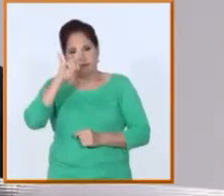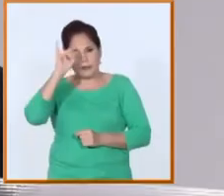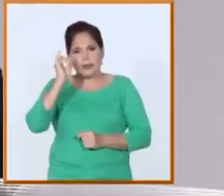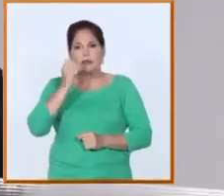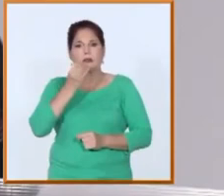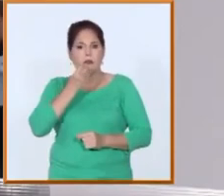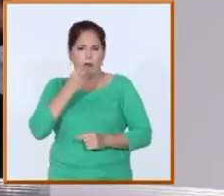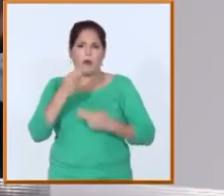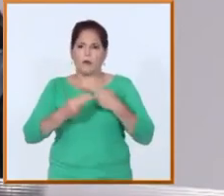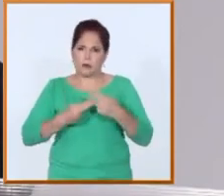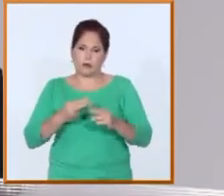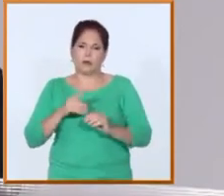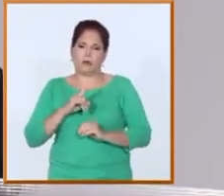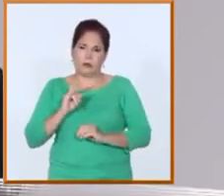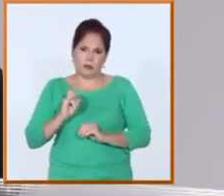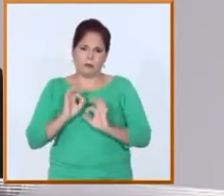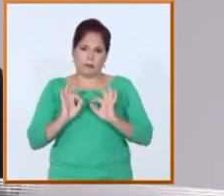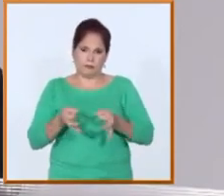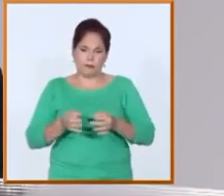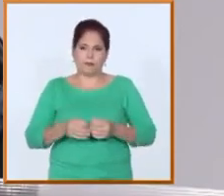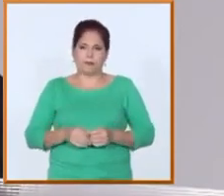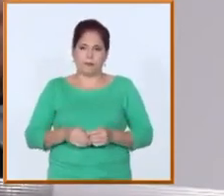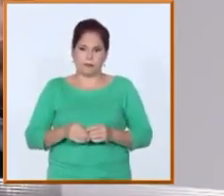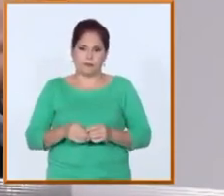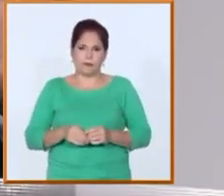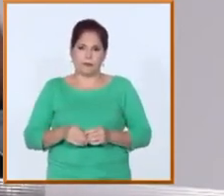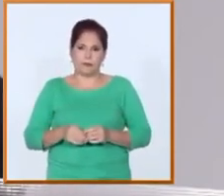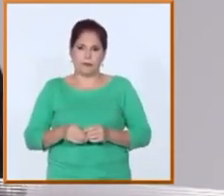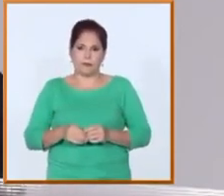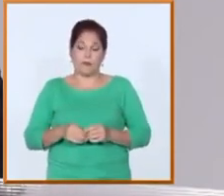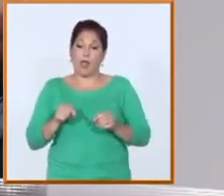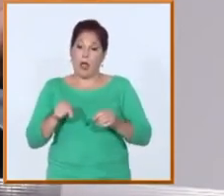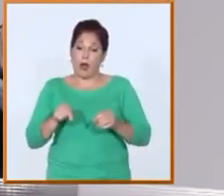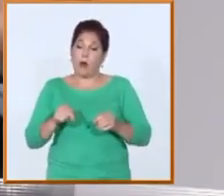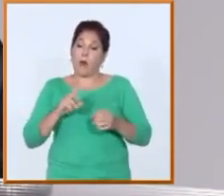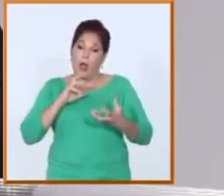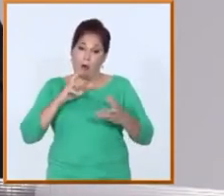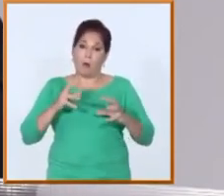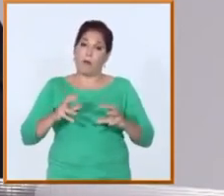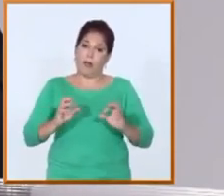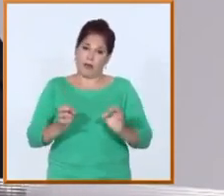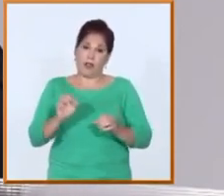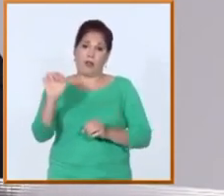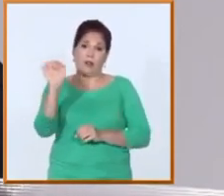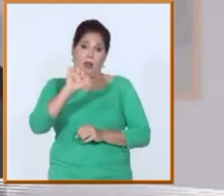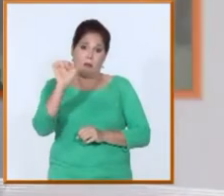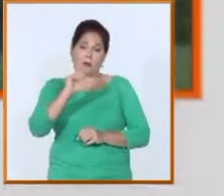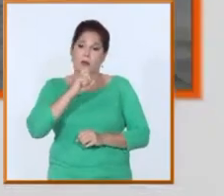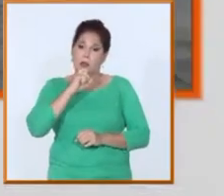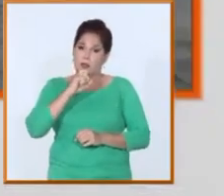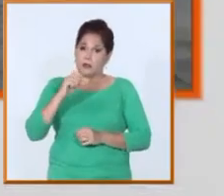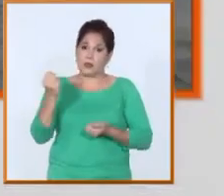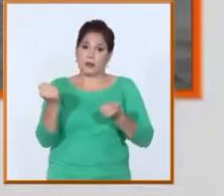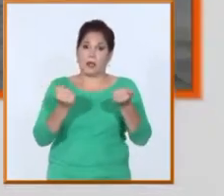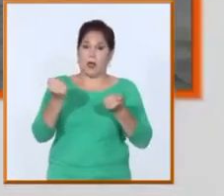logística los que tienen que ver con la infraestructura viven una situación compleja delicada como nos pasa con la realidad del país todos sabemos